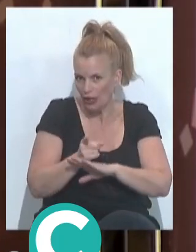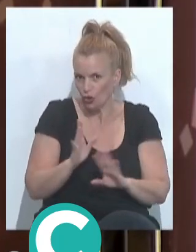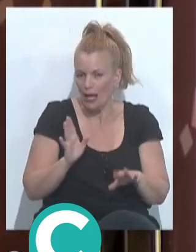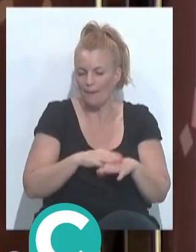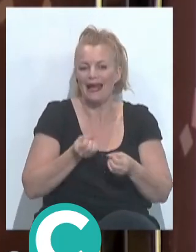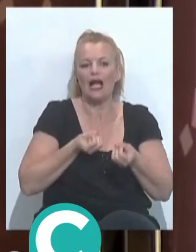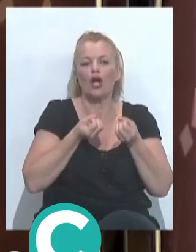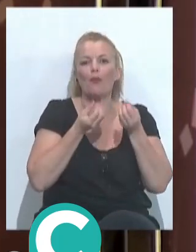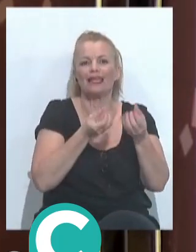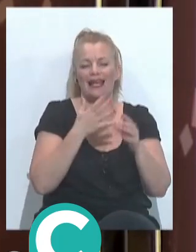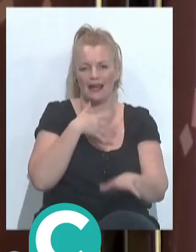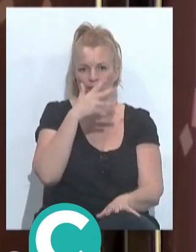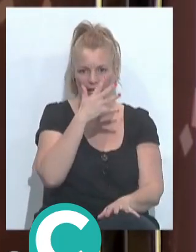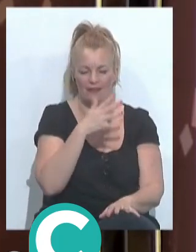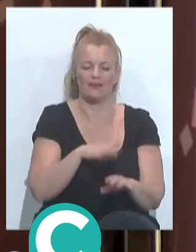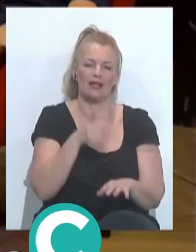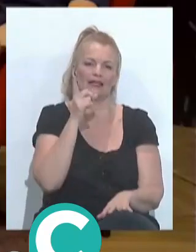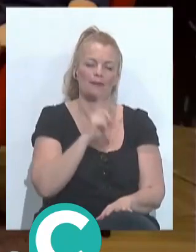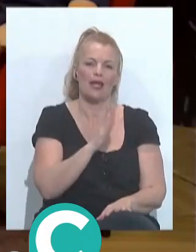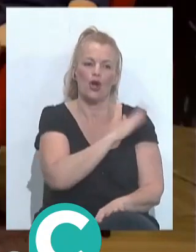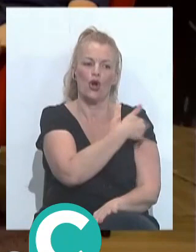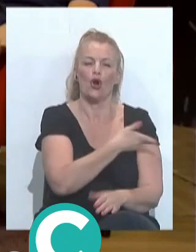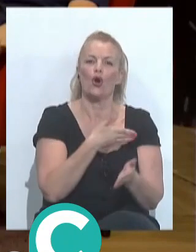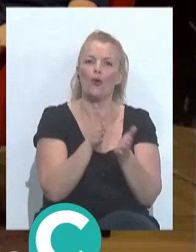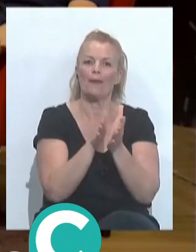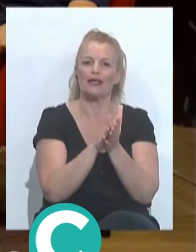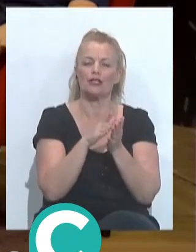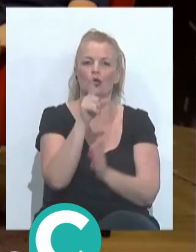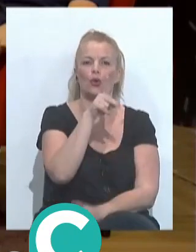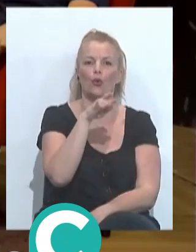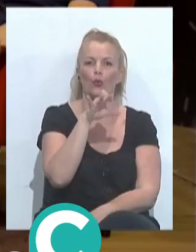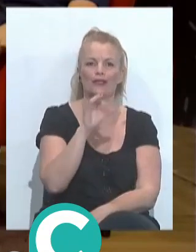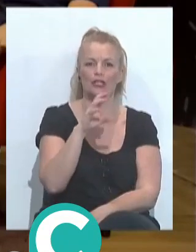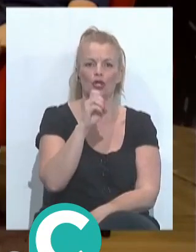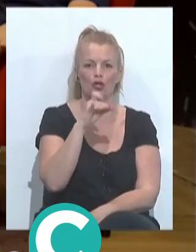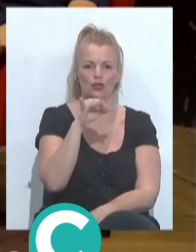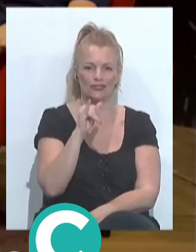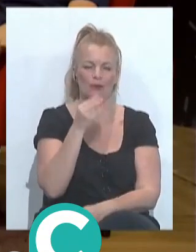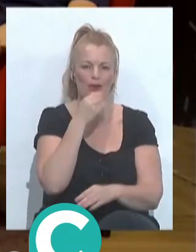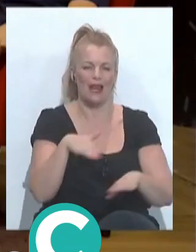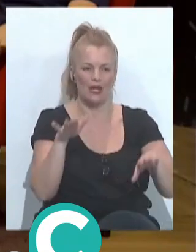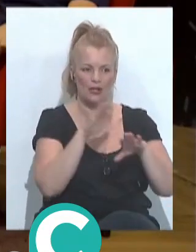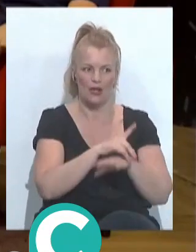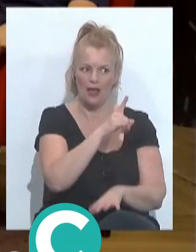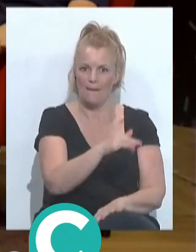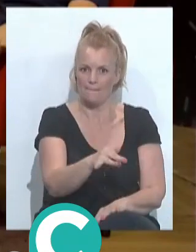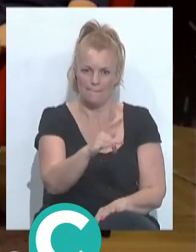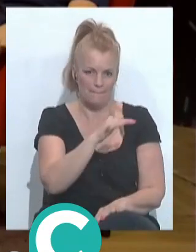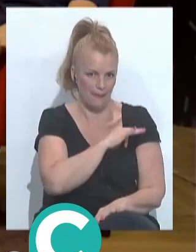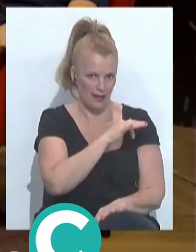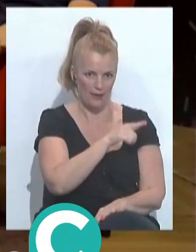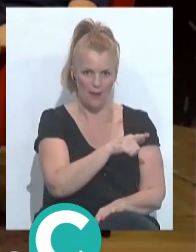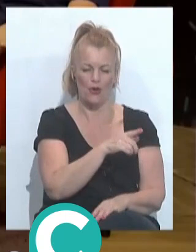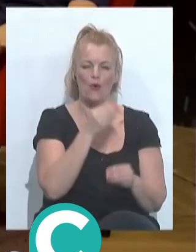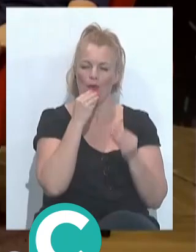carnaval. Aquí en la doble vertiente también el compañero Luis Rossi, buenas noches Luis, flamante premio Paco Navarro de este